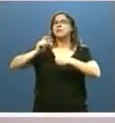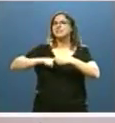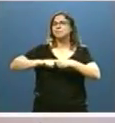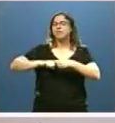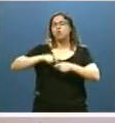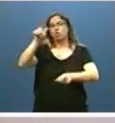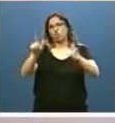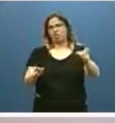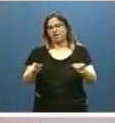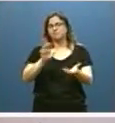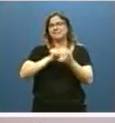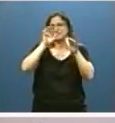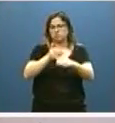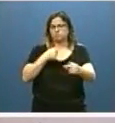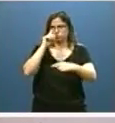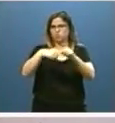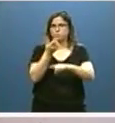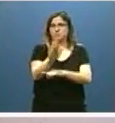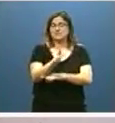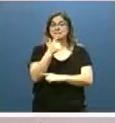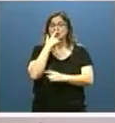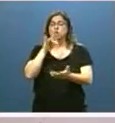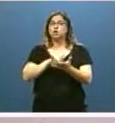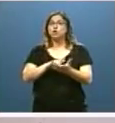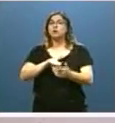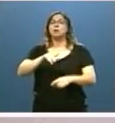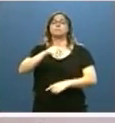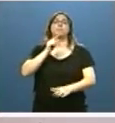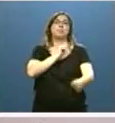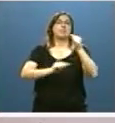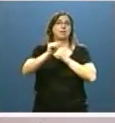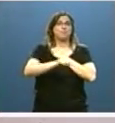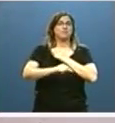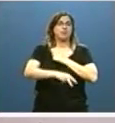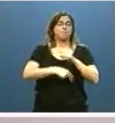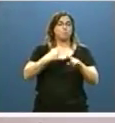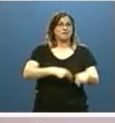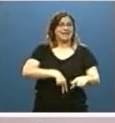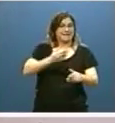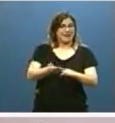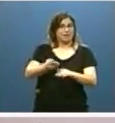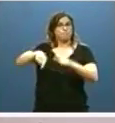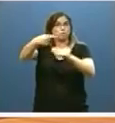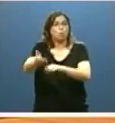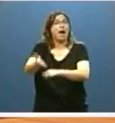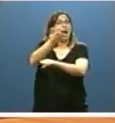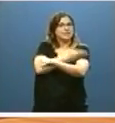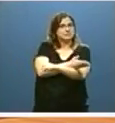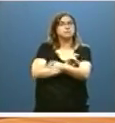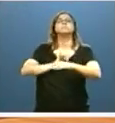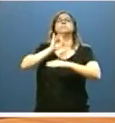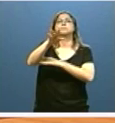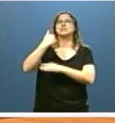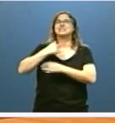de Castilla y León. Y antes del próximo debate de política general, habremos remitido a estas Cortes el proyecto de ley